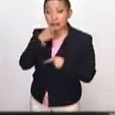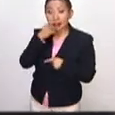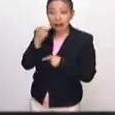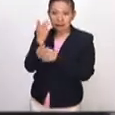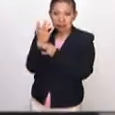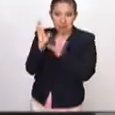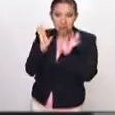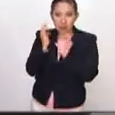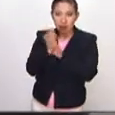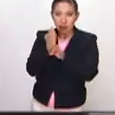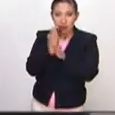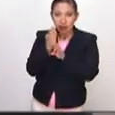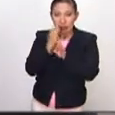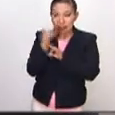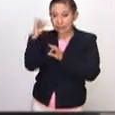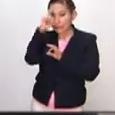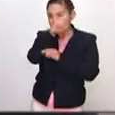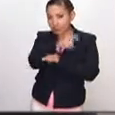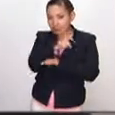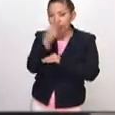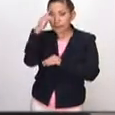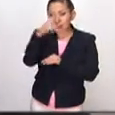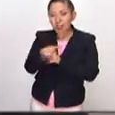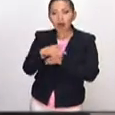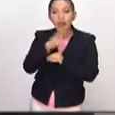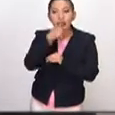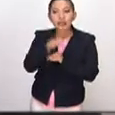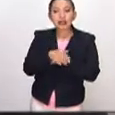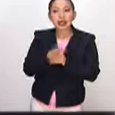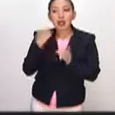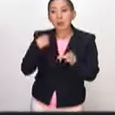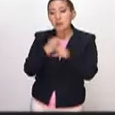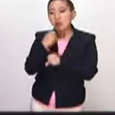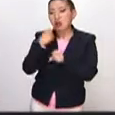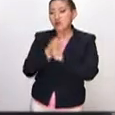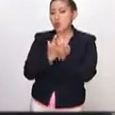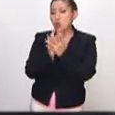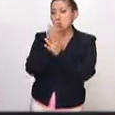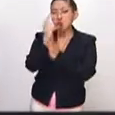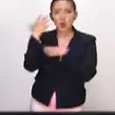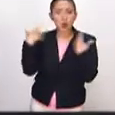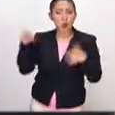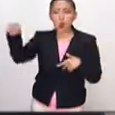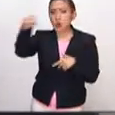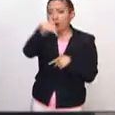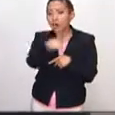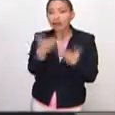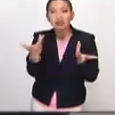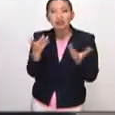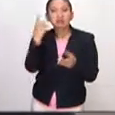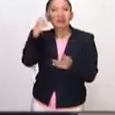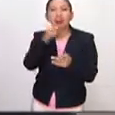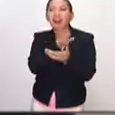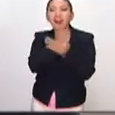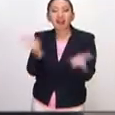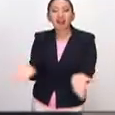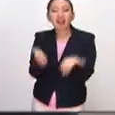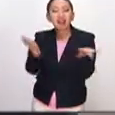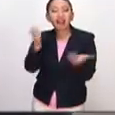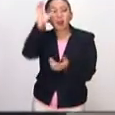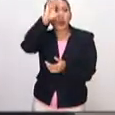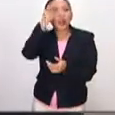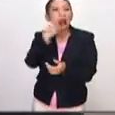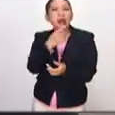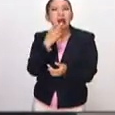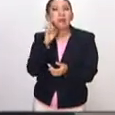que dicen con este momento complicado de México, en donde la violencia está en todas partes, ¿qué caso tiene fomentar